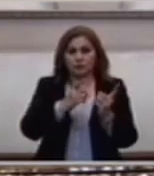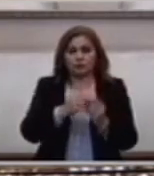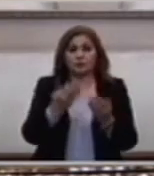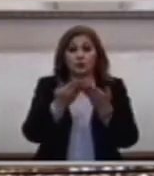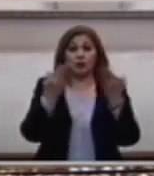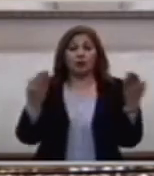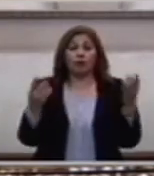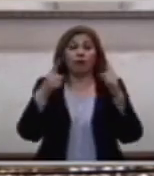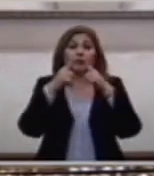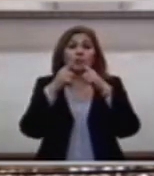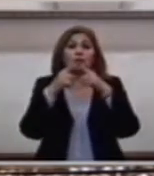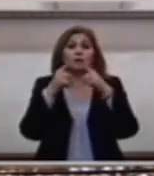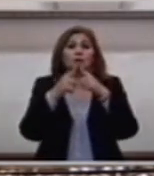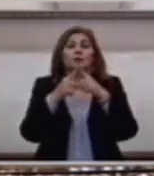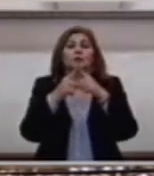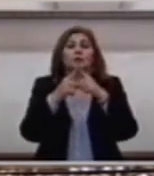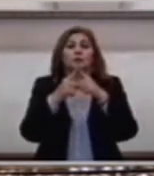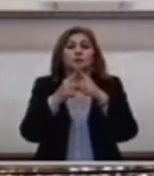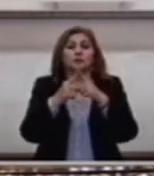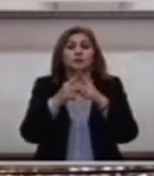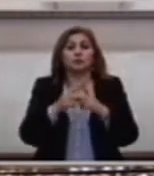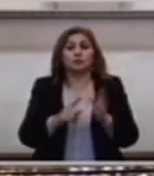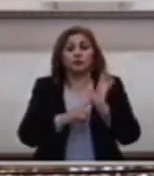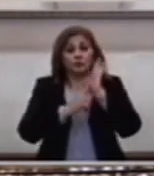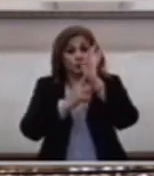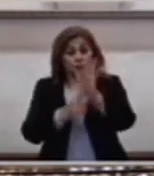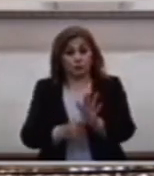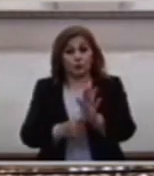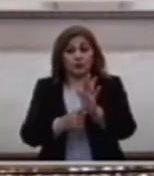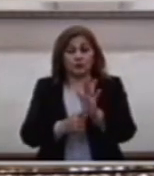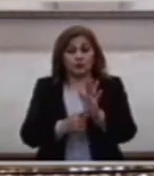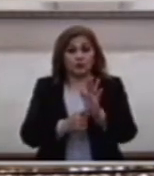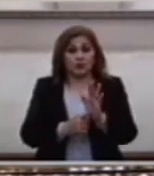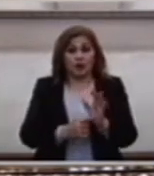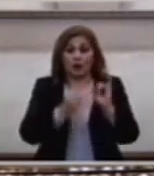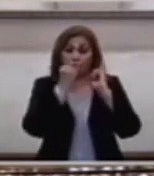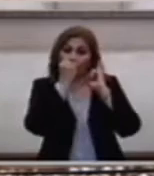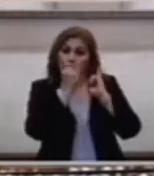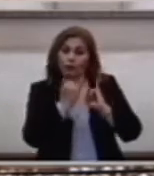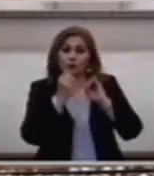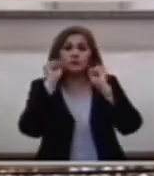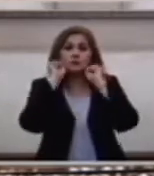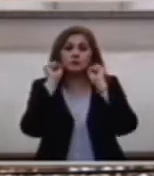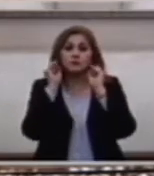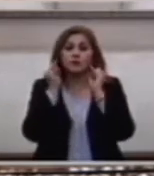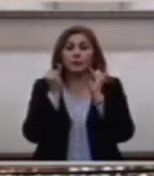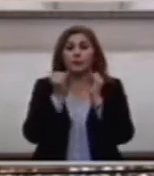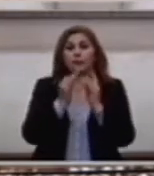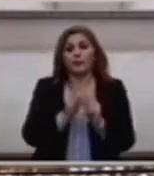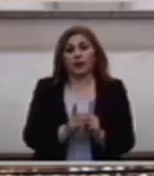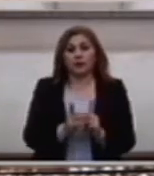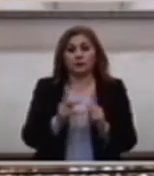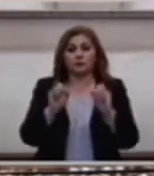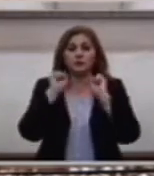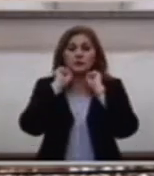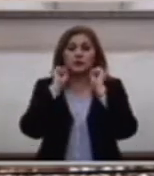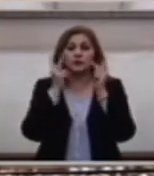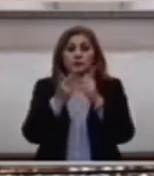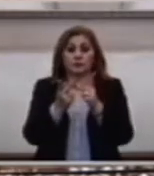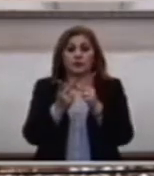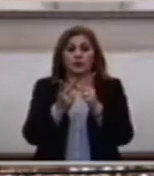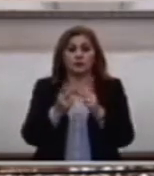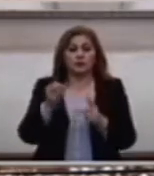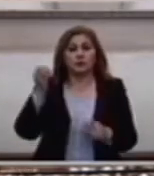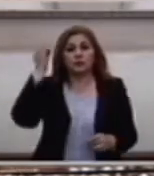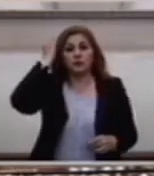Nos pone la figura De San Pedro San Pedro La cabeza